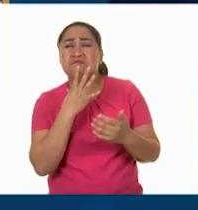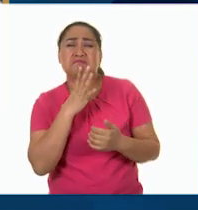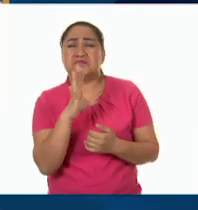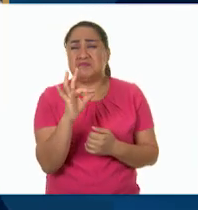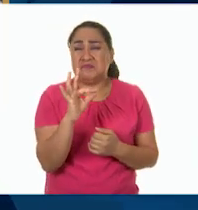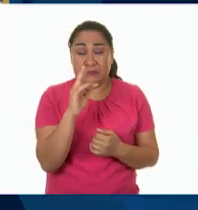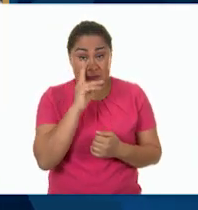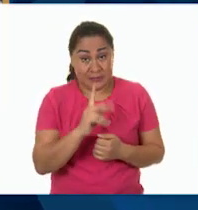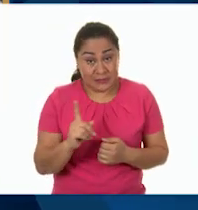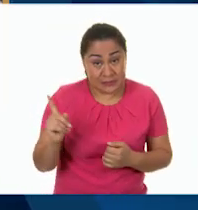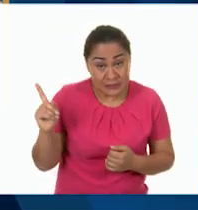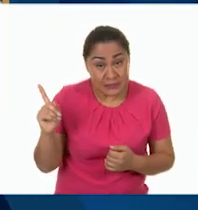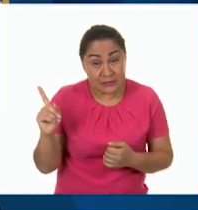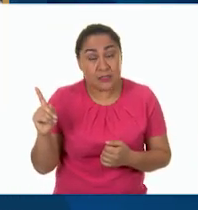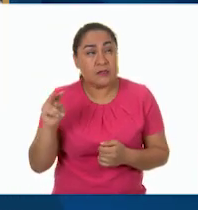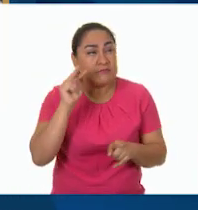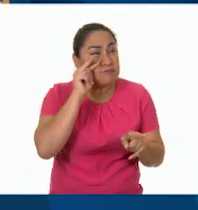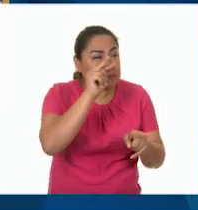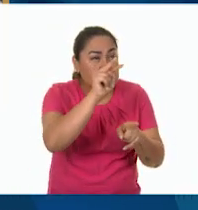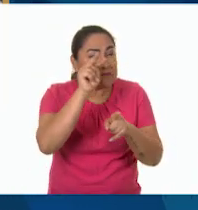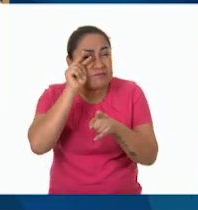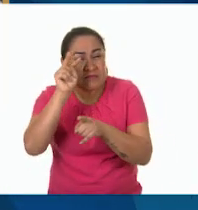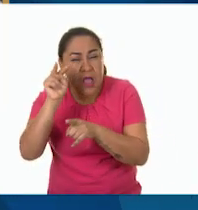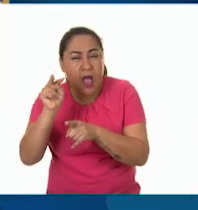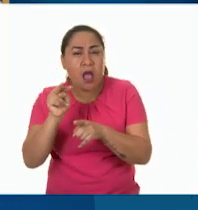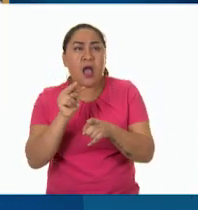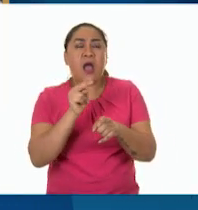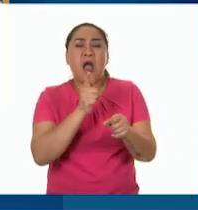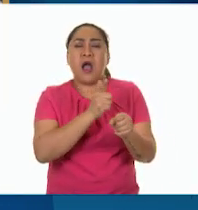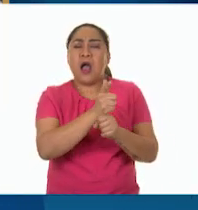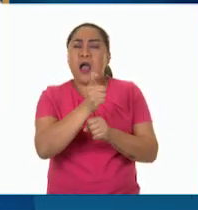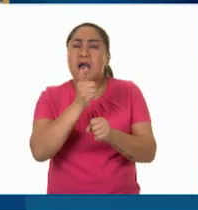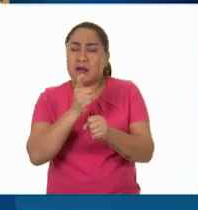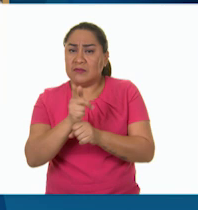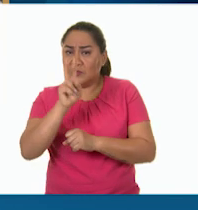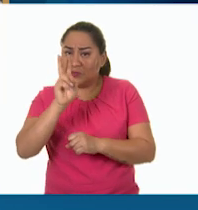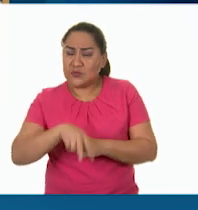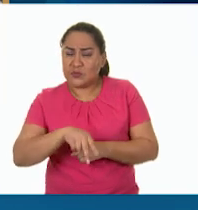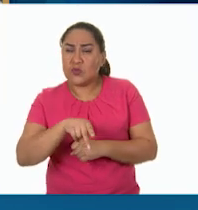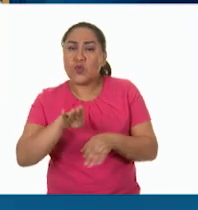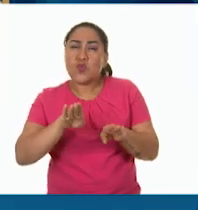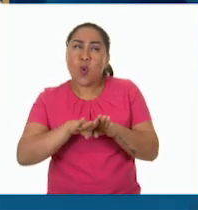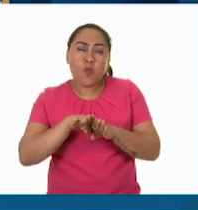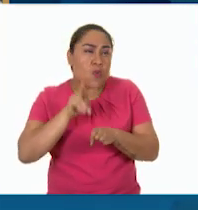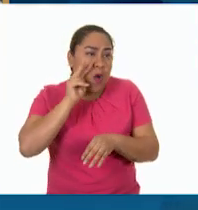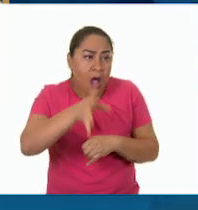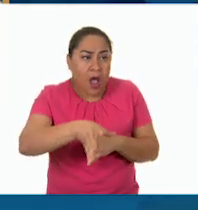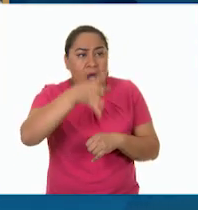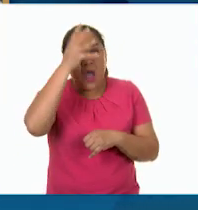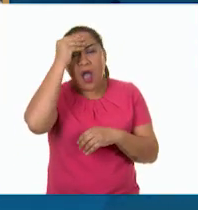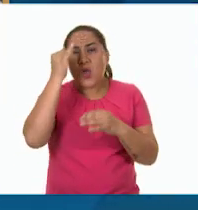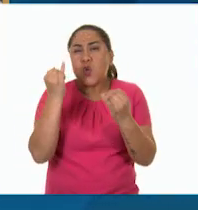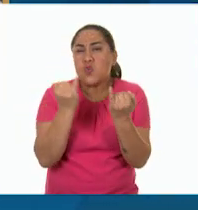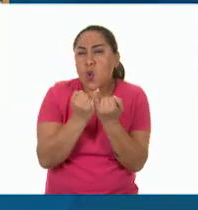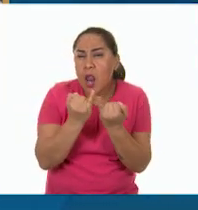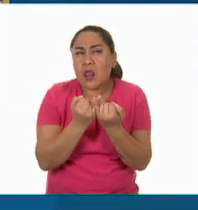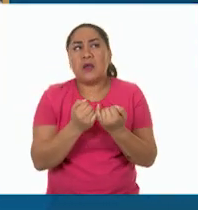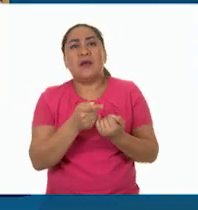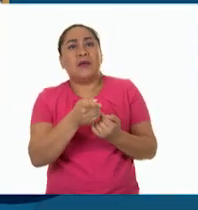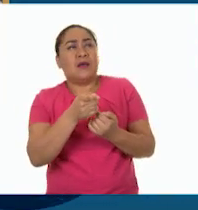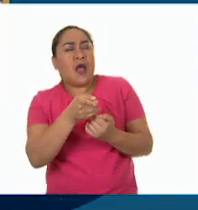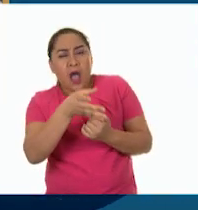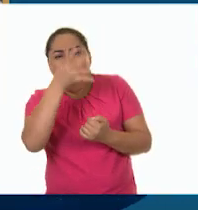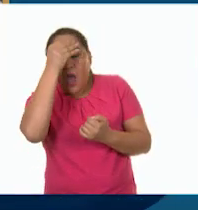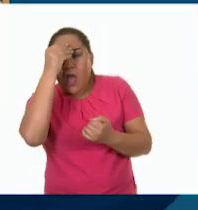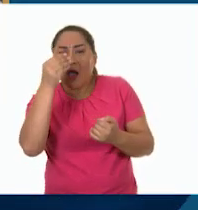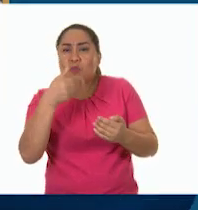esta imagen hay muchos elementos que en ese entonces se mostraban como los modelos a seguir. Elementos como la moda,